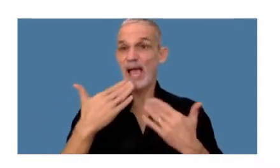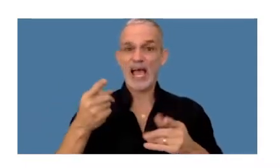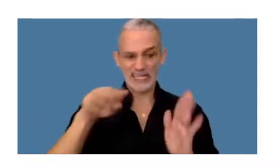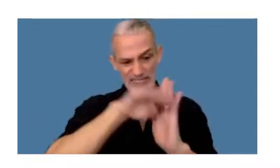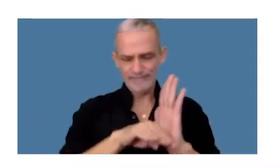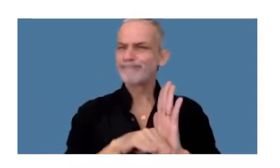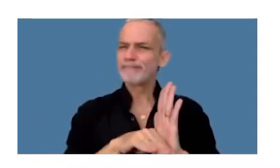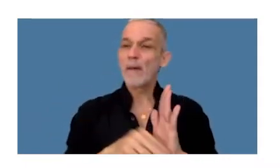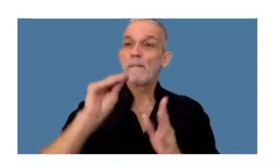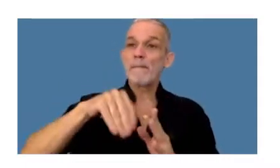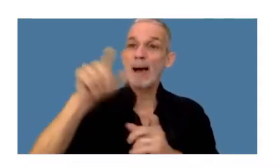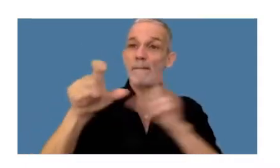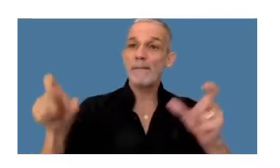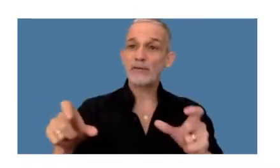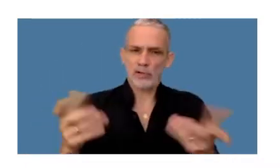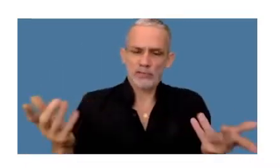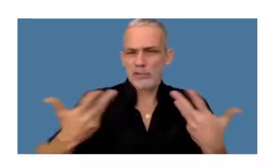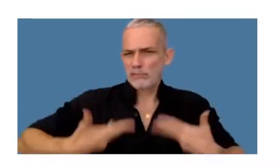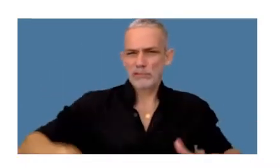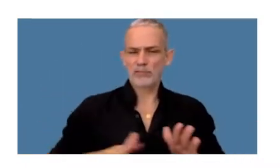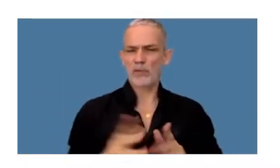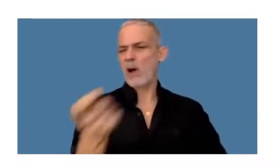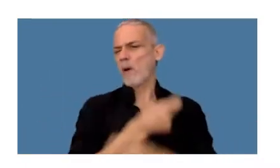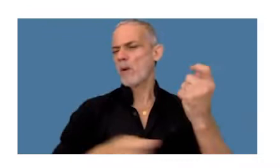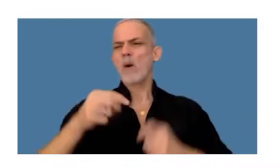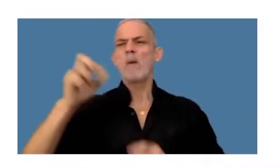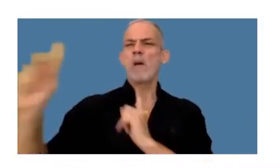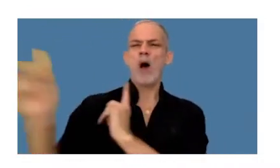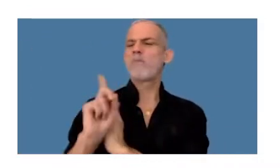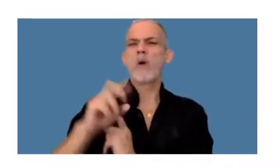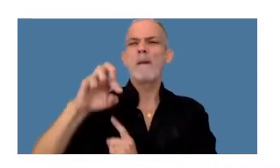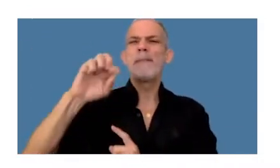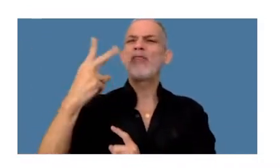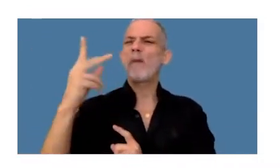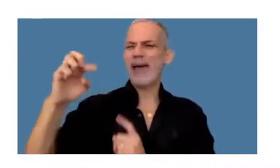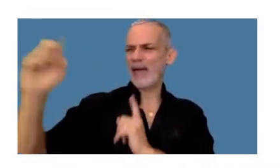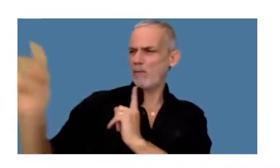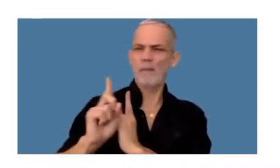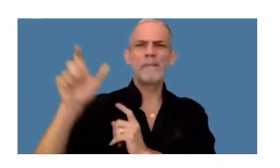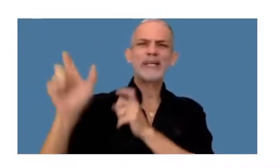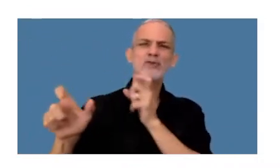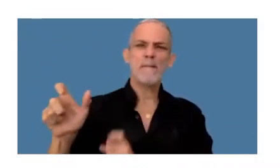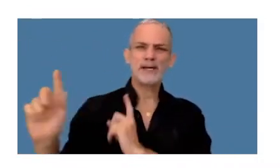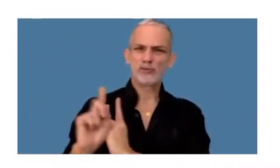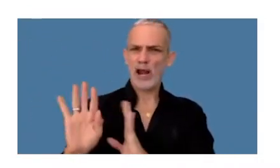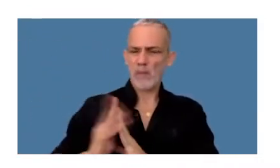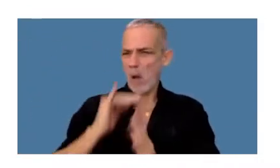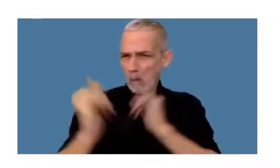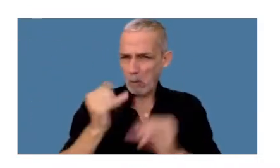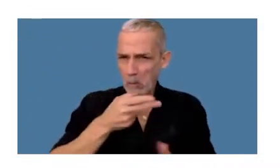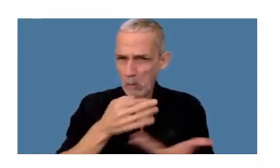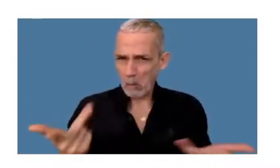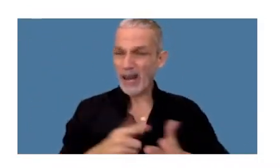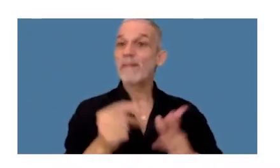medida? que más personas se vuelquen naturalmente al mercado P2P donde además no existe ningún régimen informativo que sí